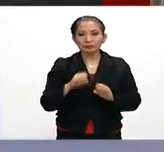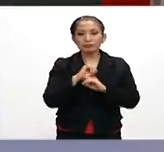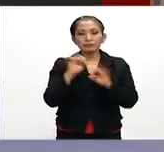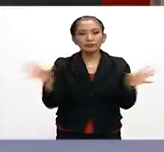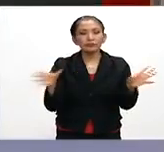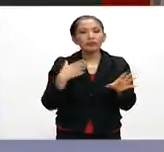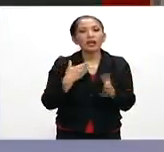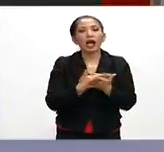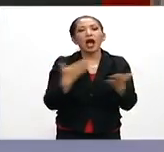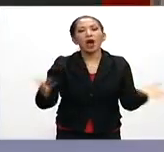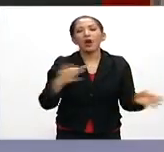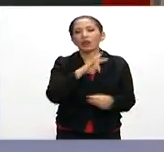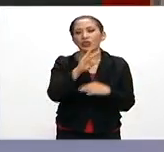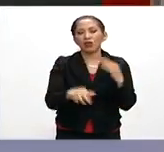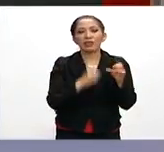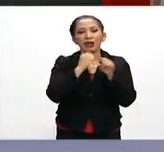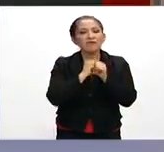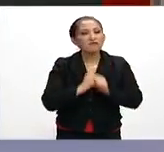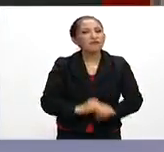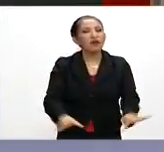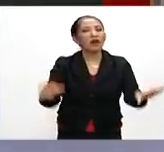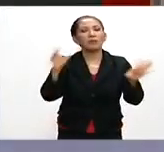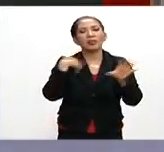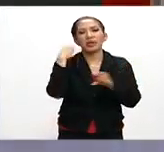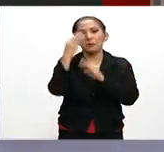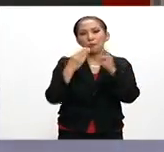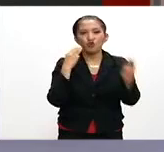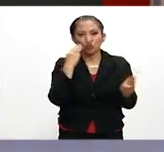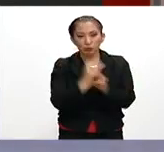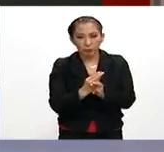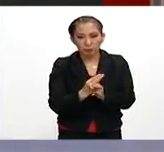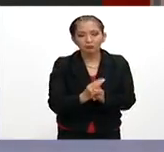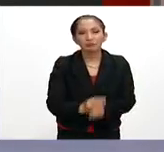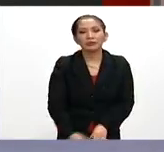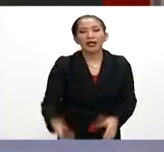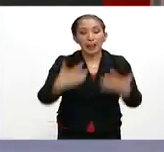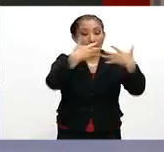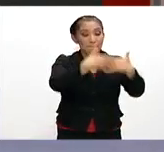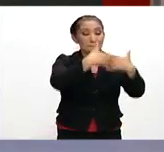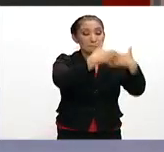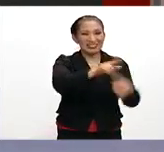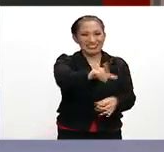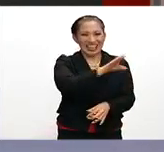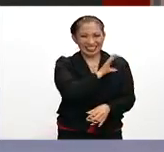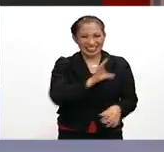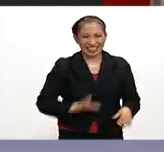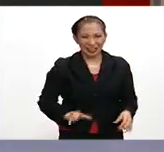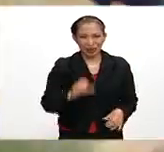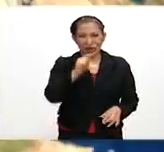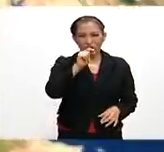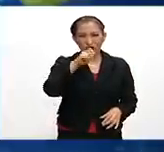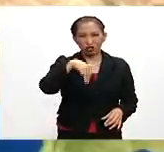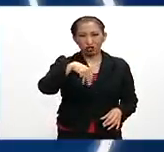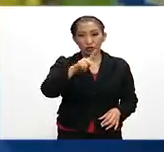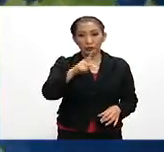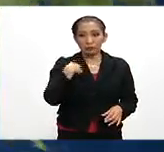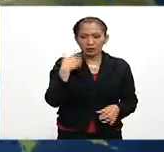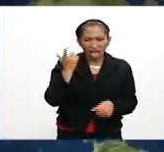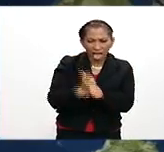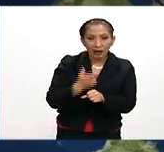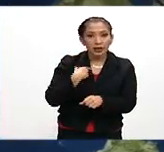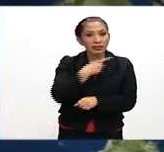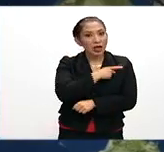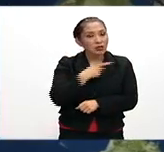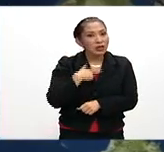es, Ana Cristina, vámonos a toda la información del mundo. Las empresas del candidato republicano Donald Trump suman deudas